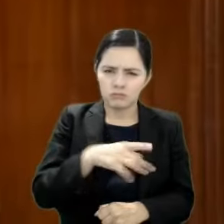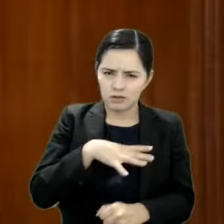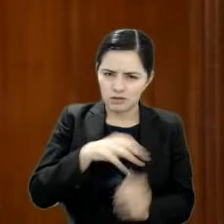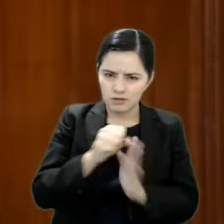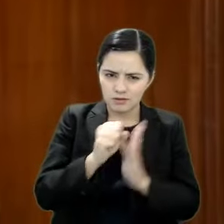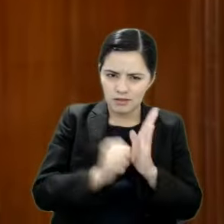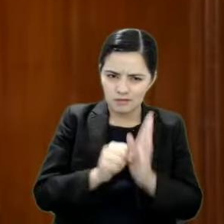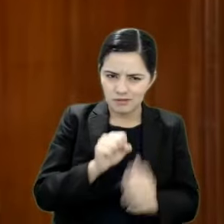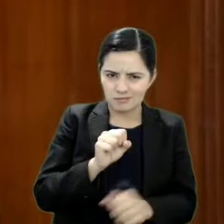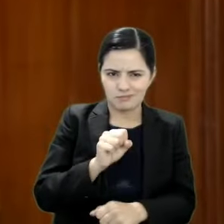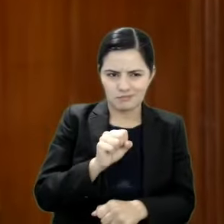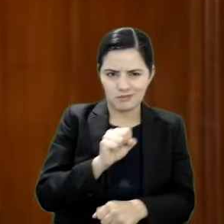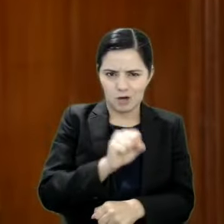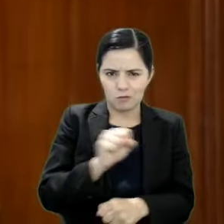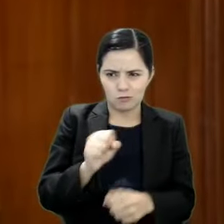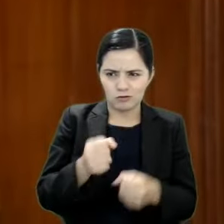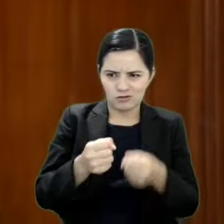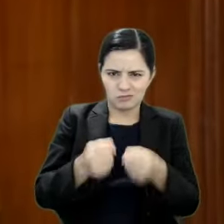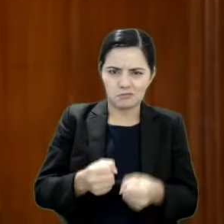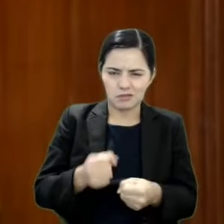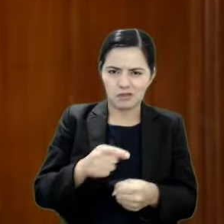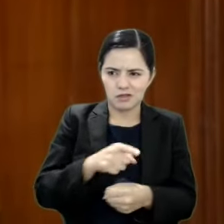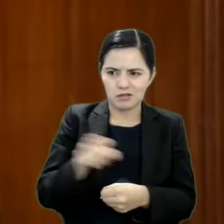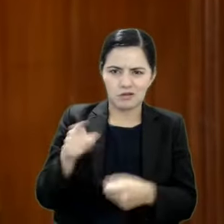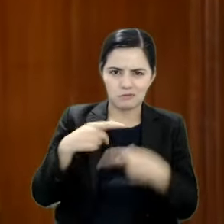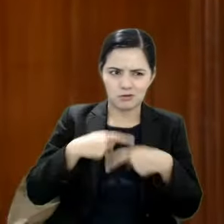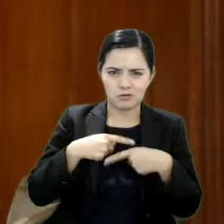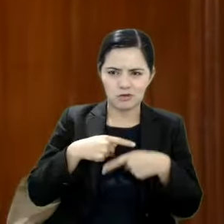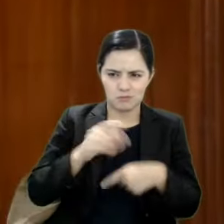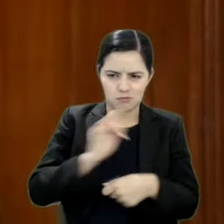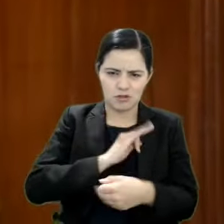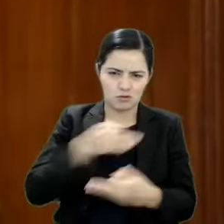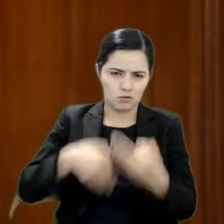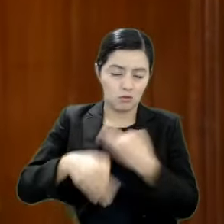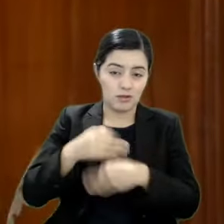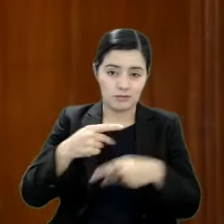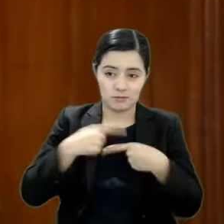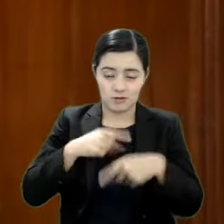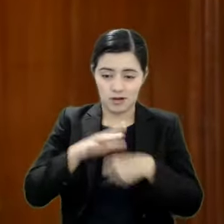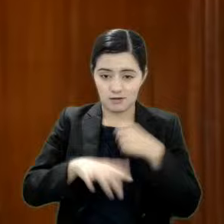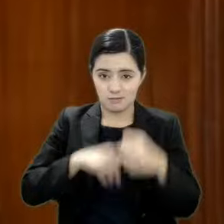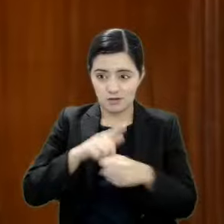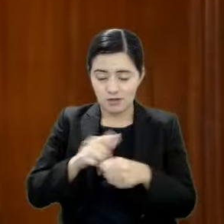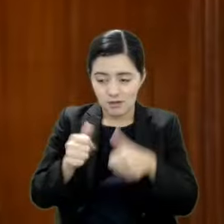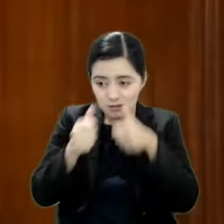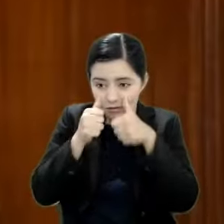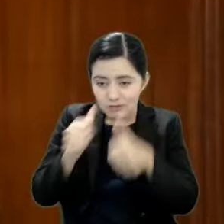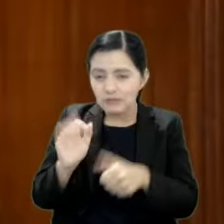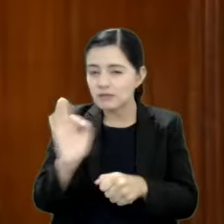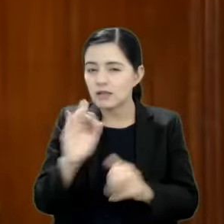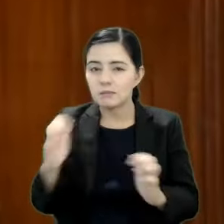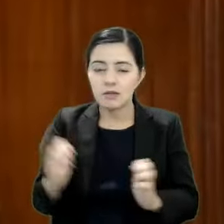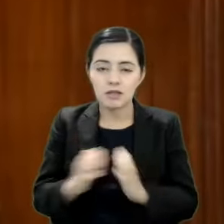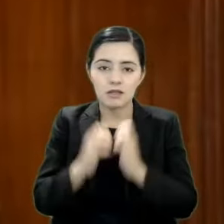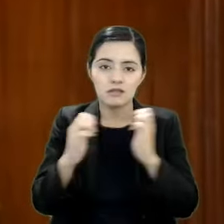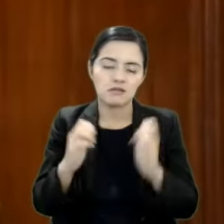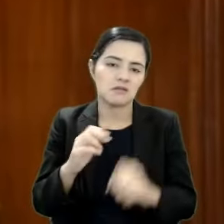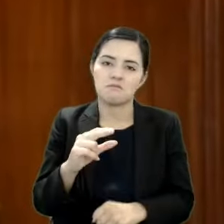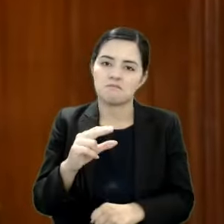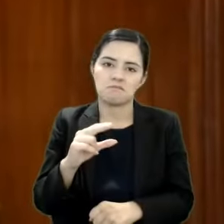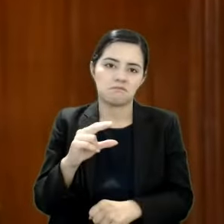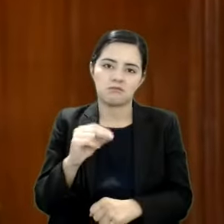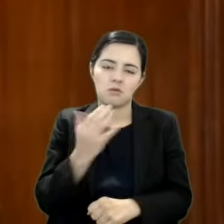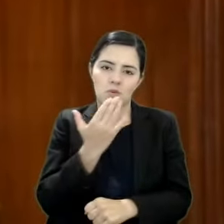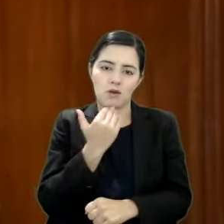emergencias de estos, así como de aquellos que se encuentran en situación de calle.